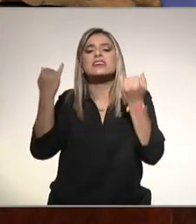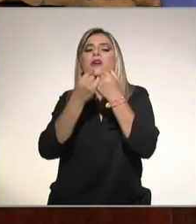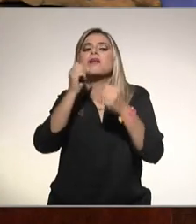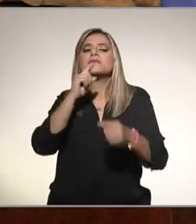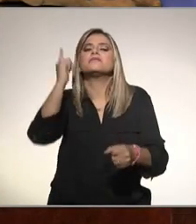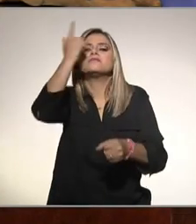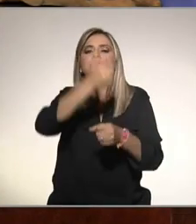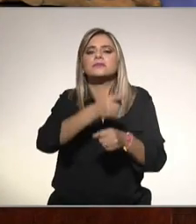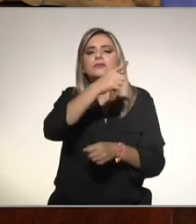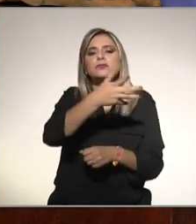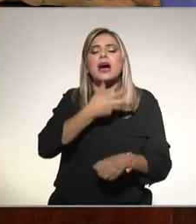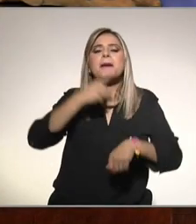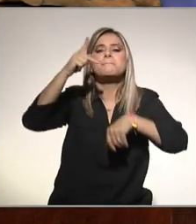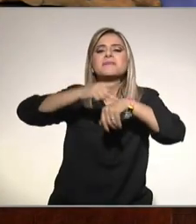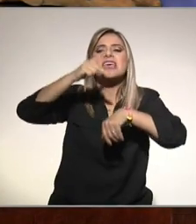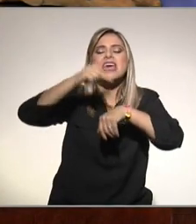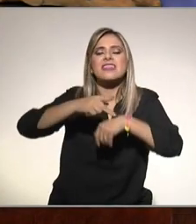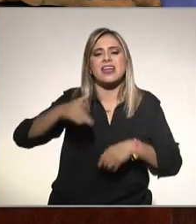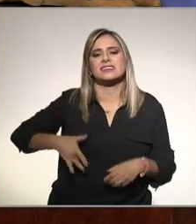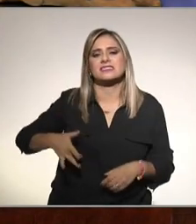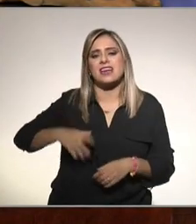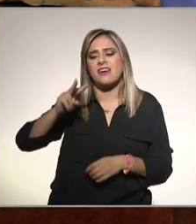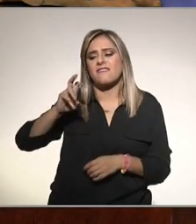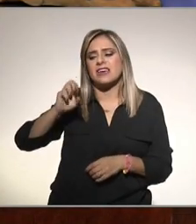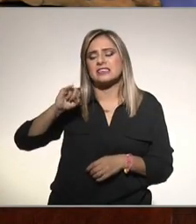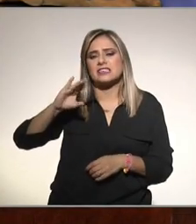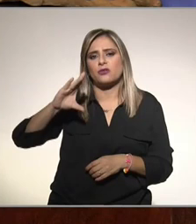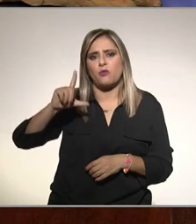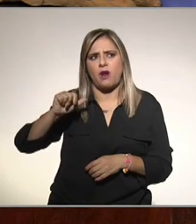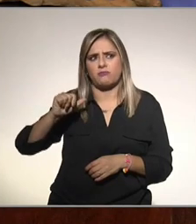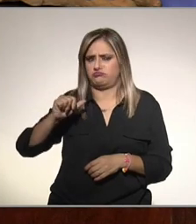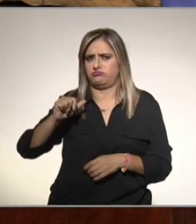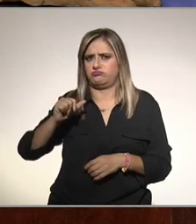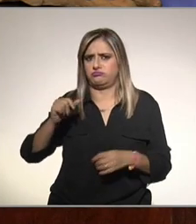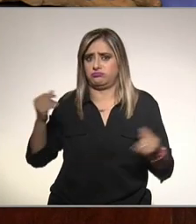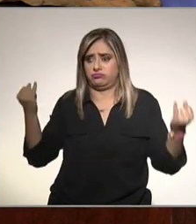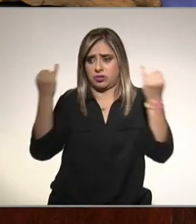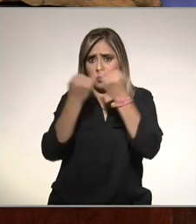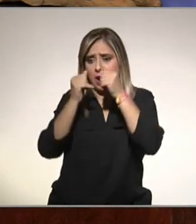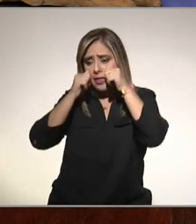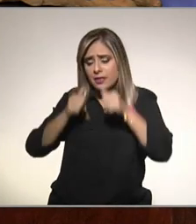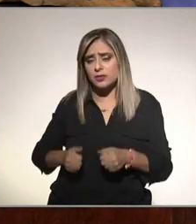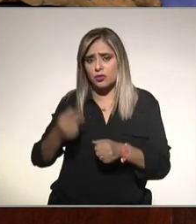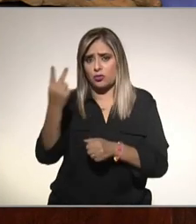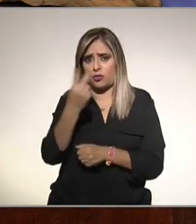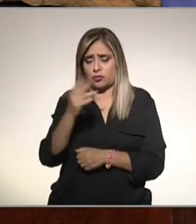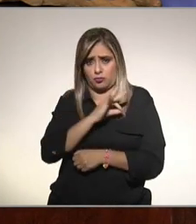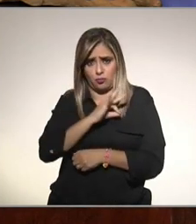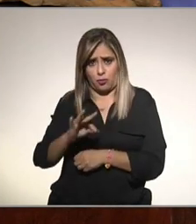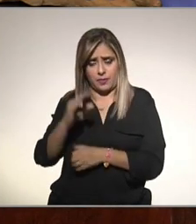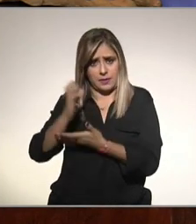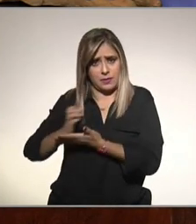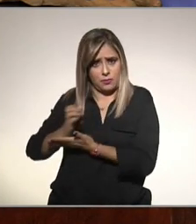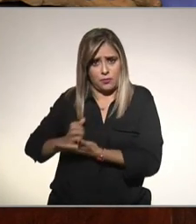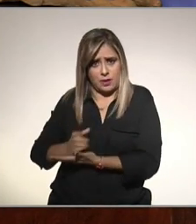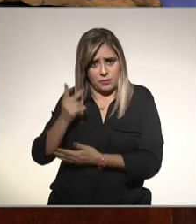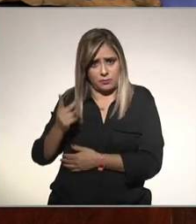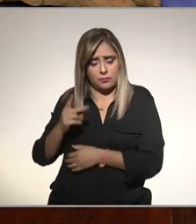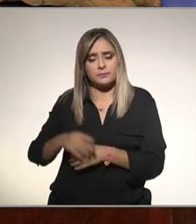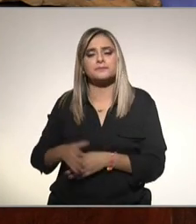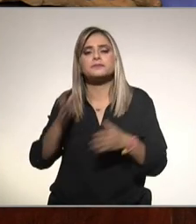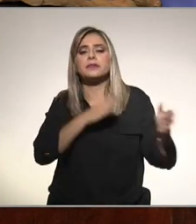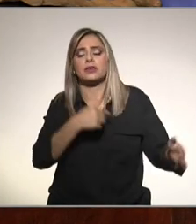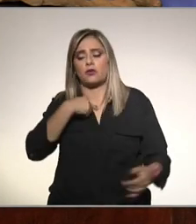diagnóstico de piedras en la vesícula pregunta si se pueden tratar ambos al mismo tiempo doctores Leti Márquez dice que ella es